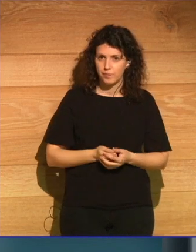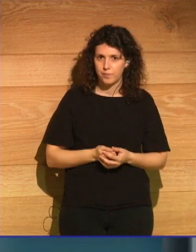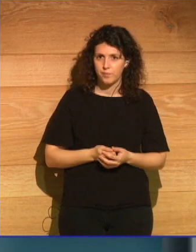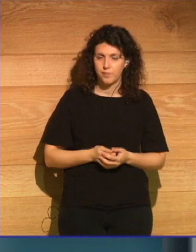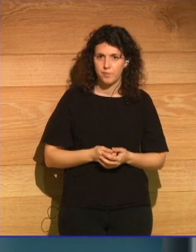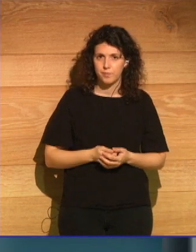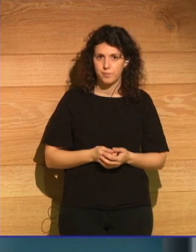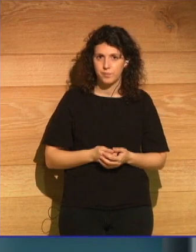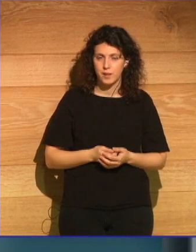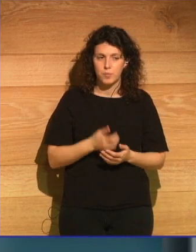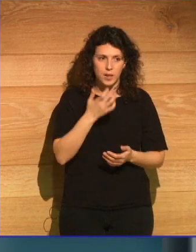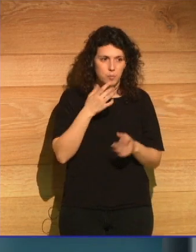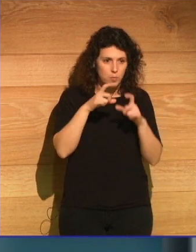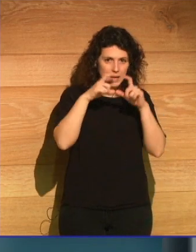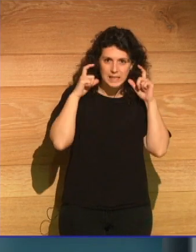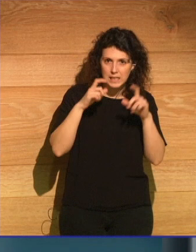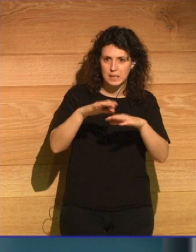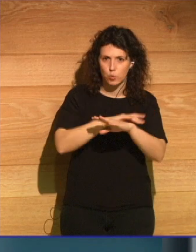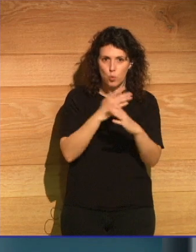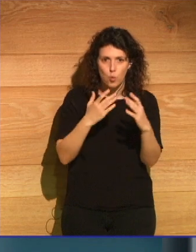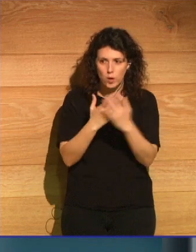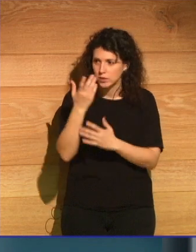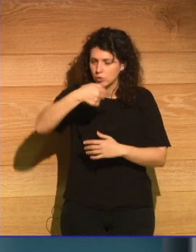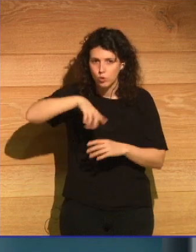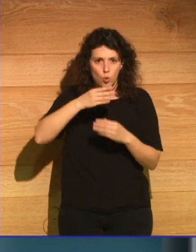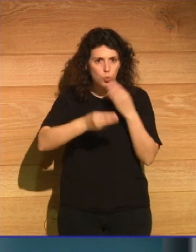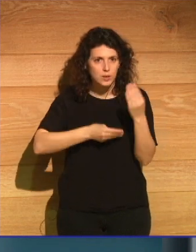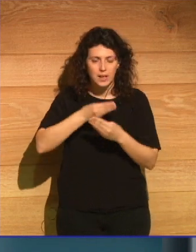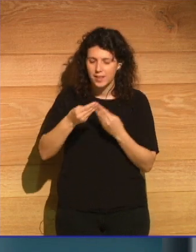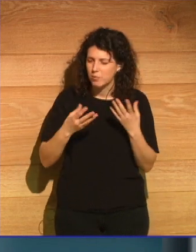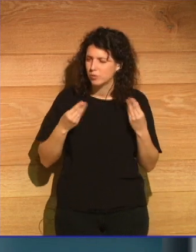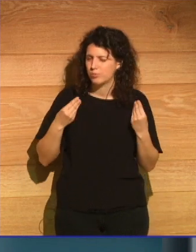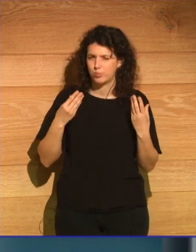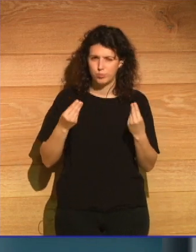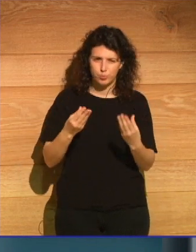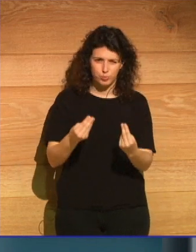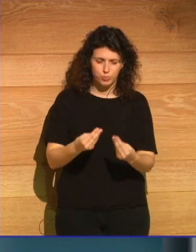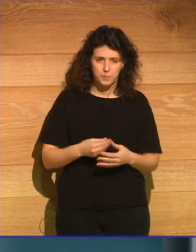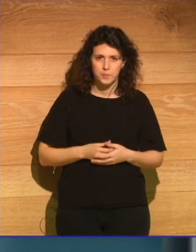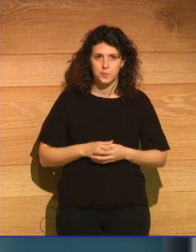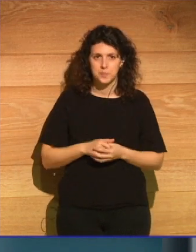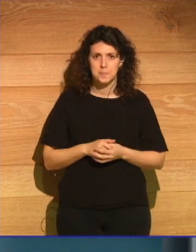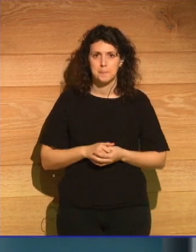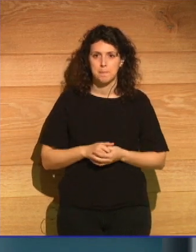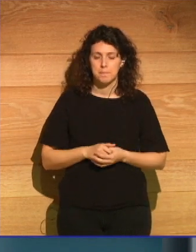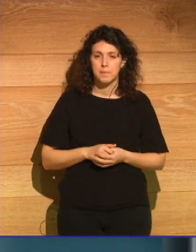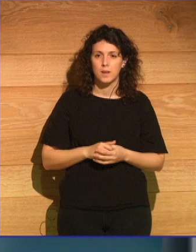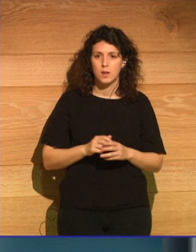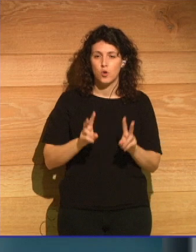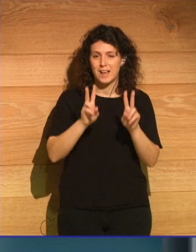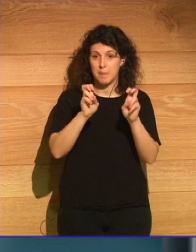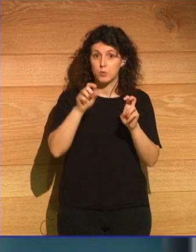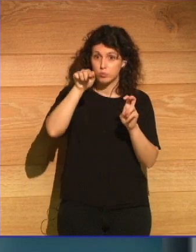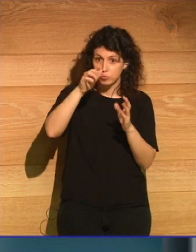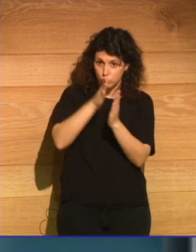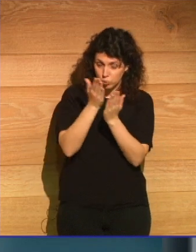de las mascarillas de los guantes estamos utilizando tales cantidades de esto hay un episodio un capítulo